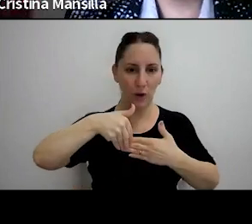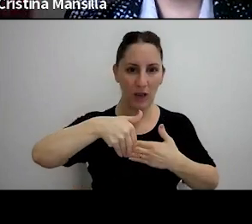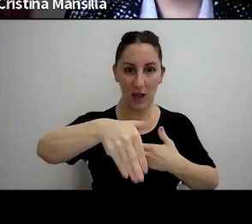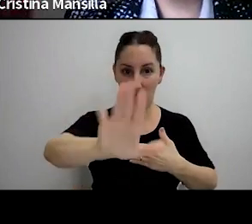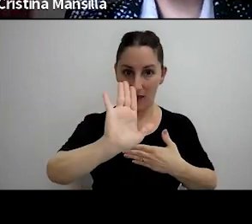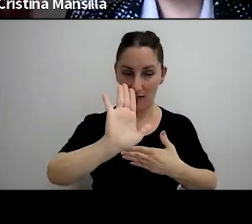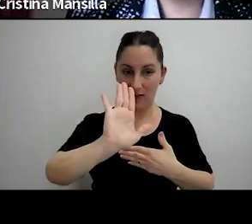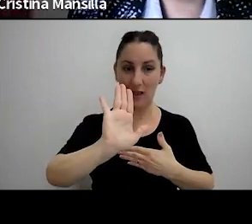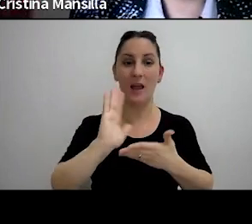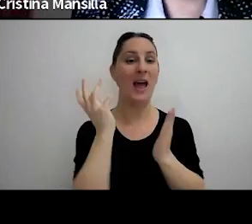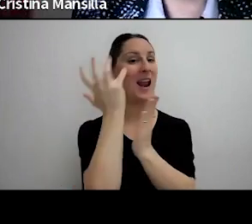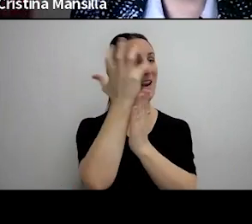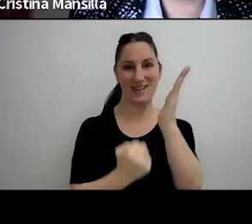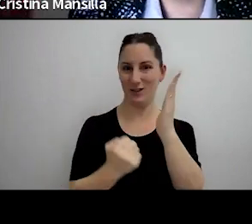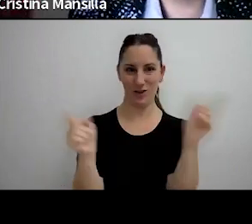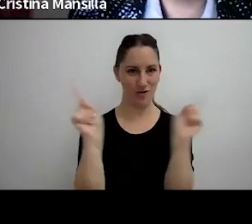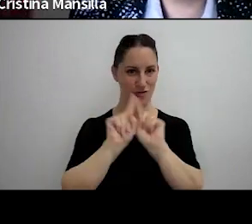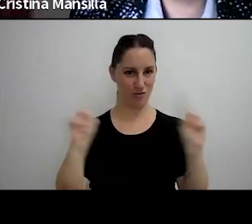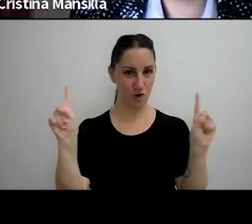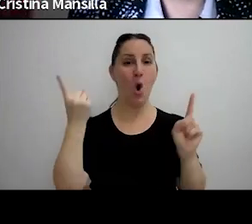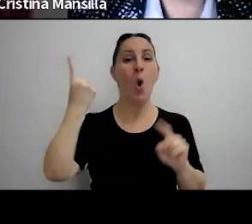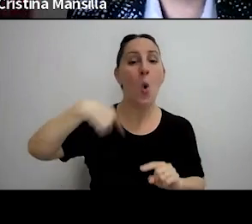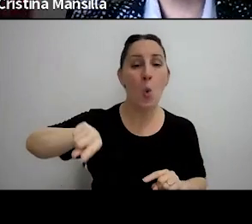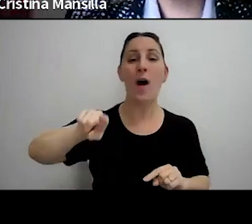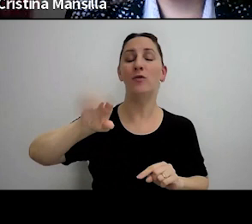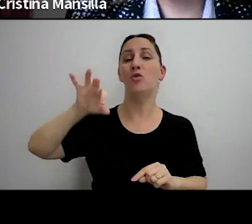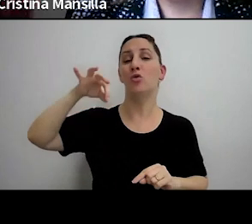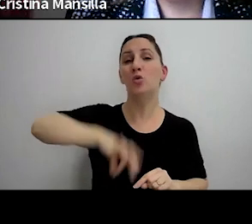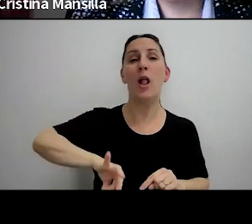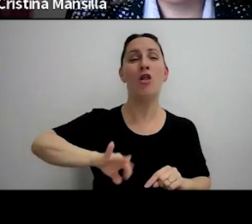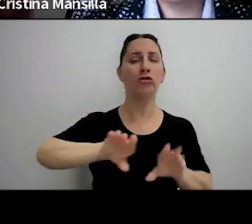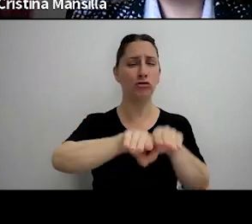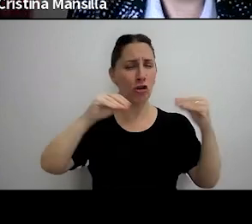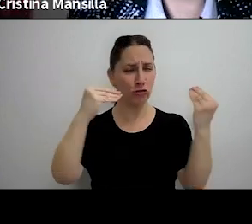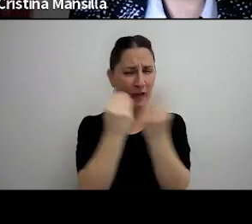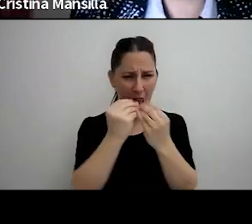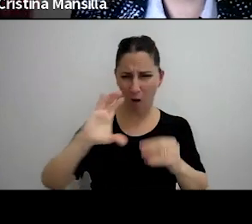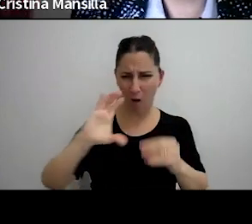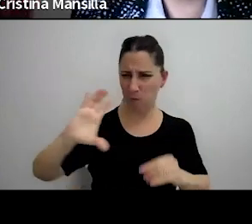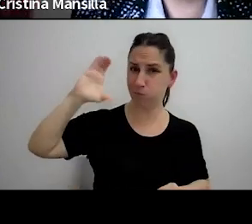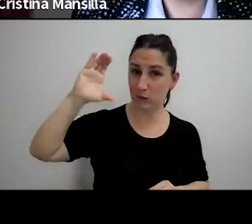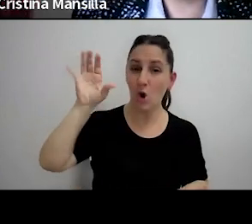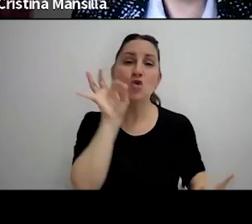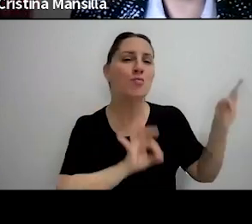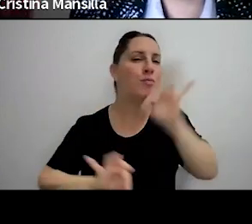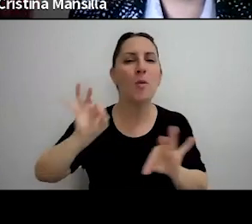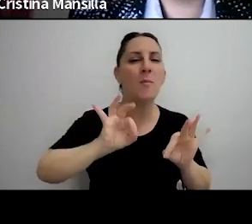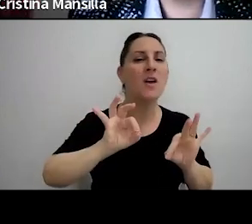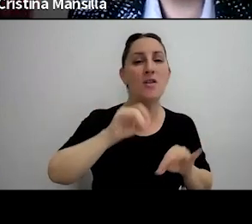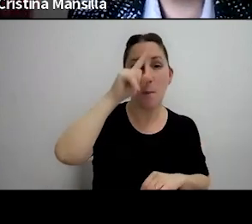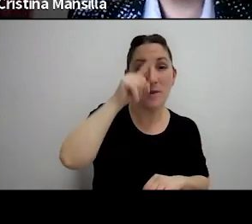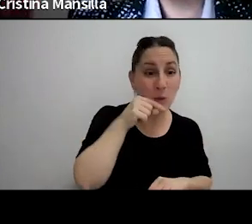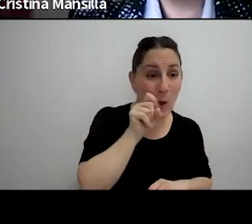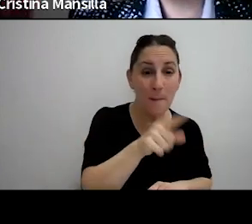correspondería retención cuando la remuneración o haber bruto promedio mensual de ese mes no